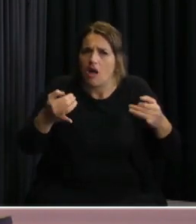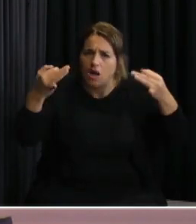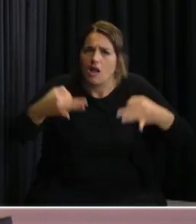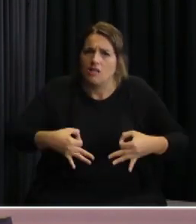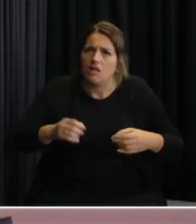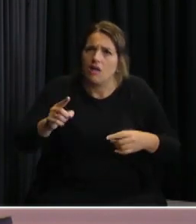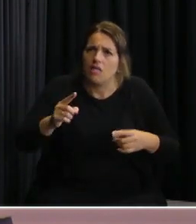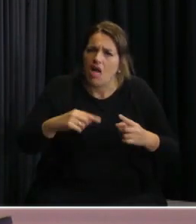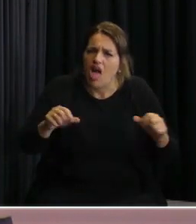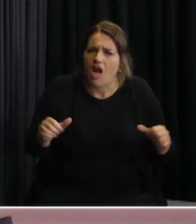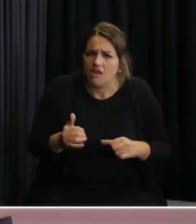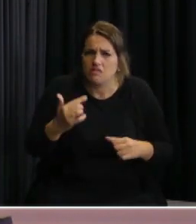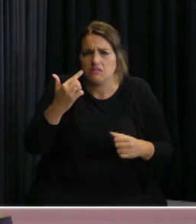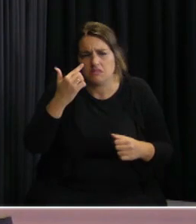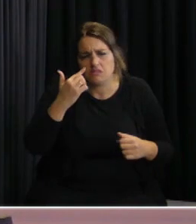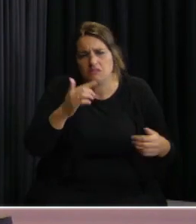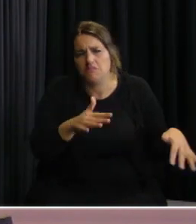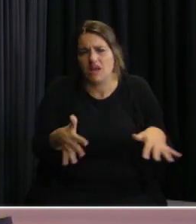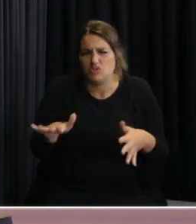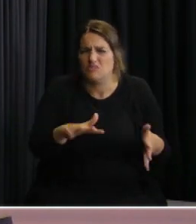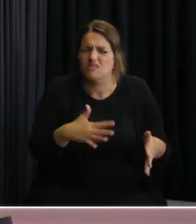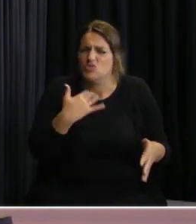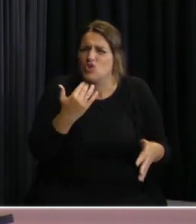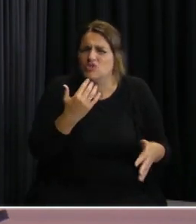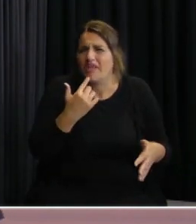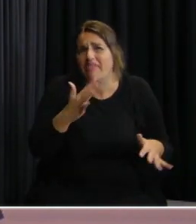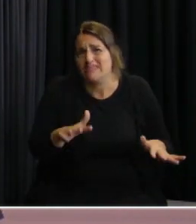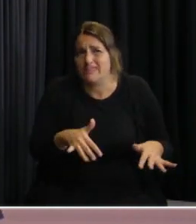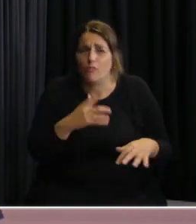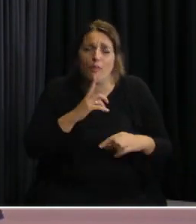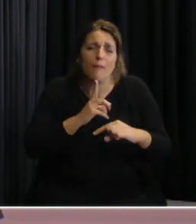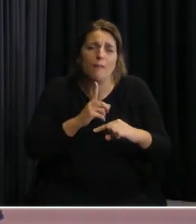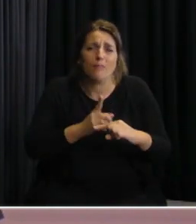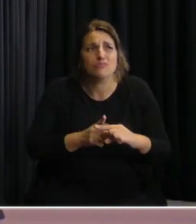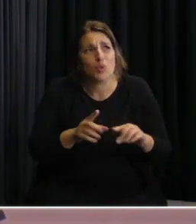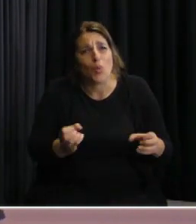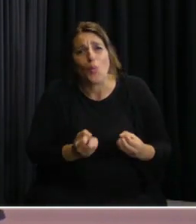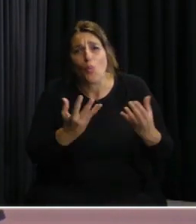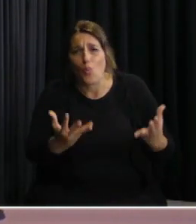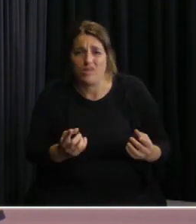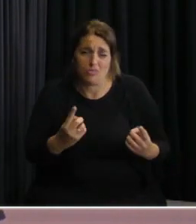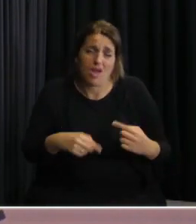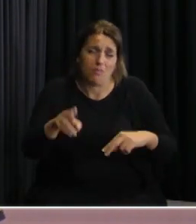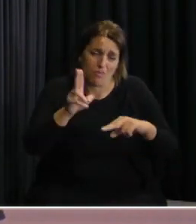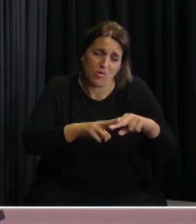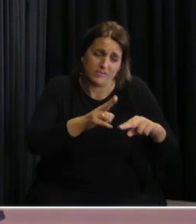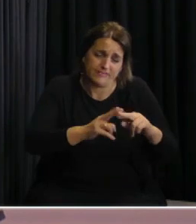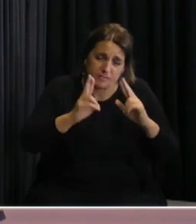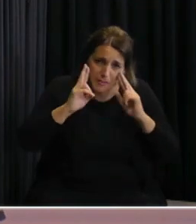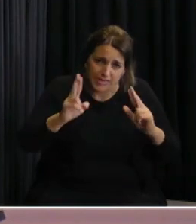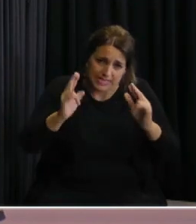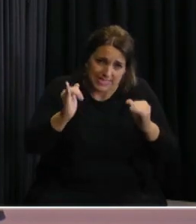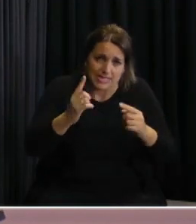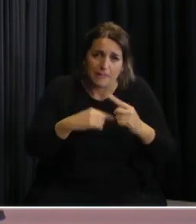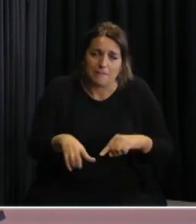con guarismos yo no sé si decir opesioso no me gusta decir esa palabra sobre todo cuando hay fallecidos o contagiados